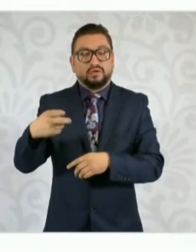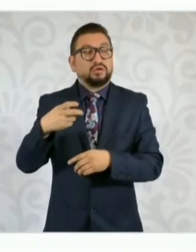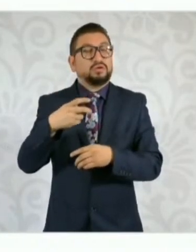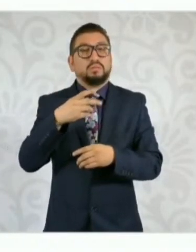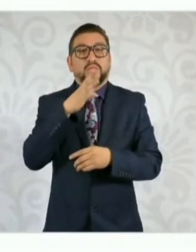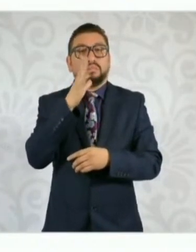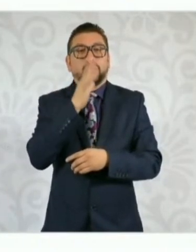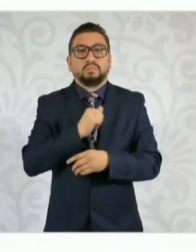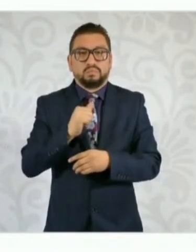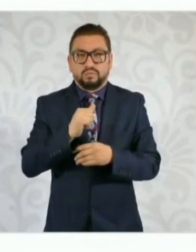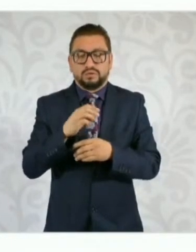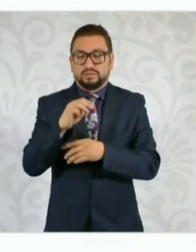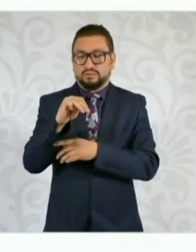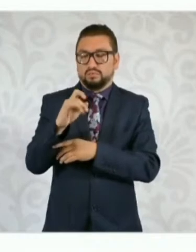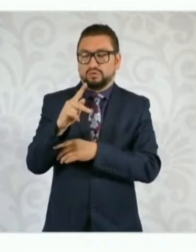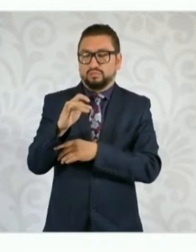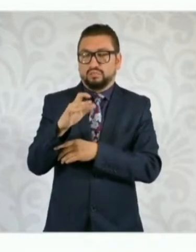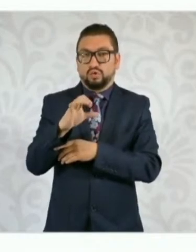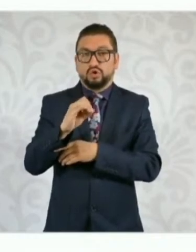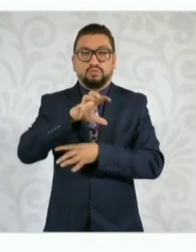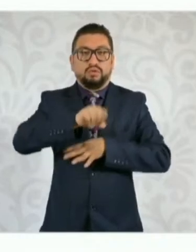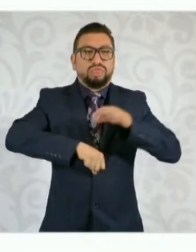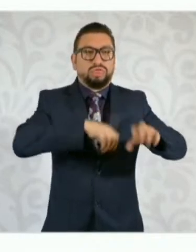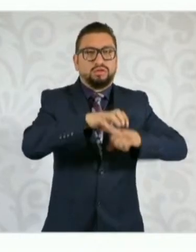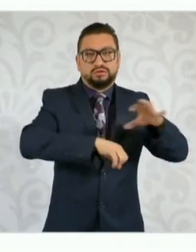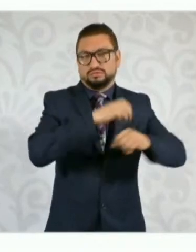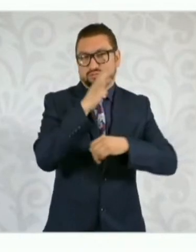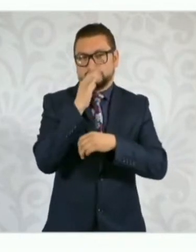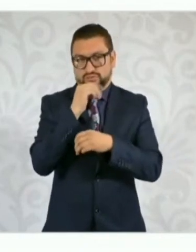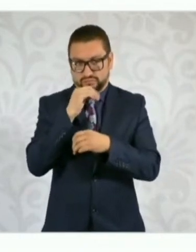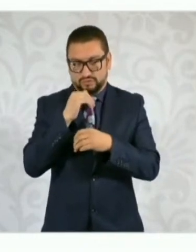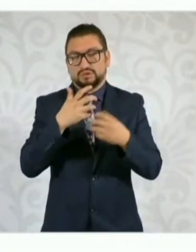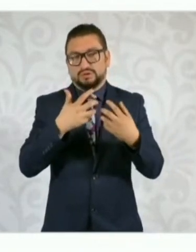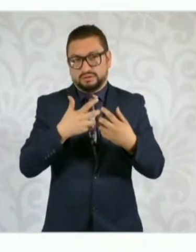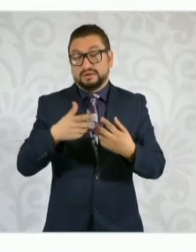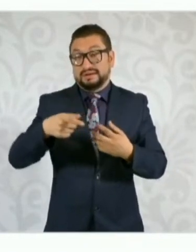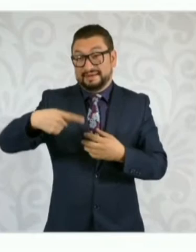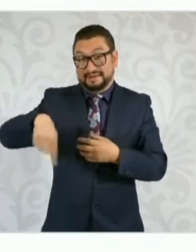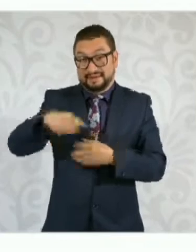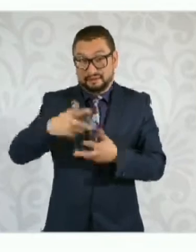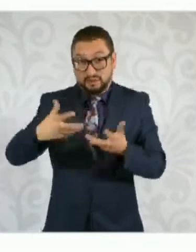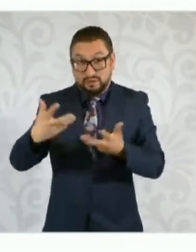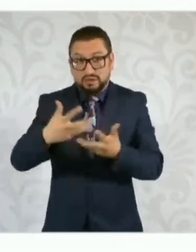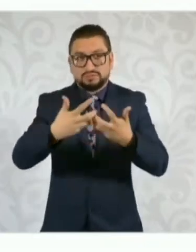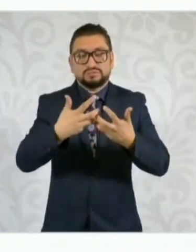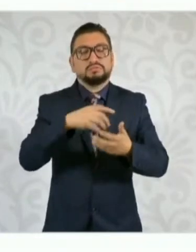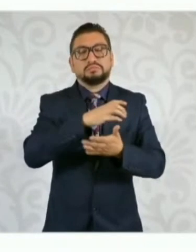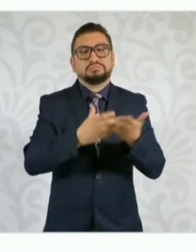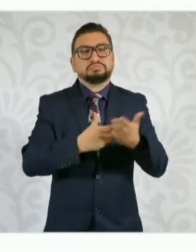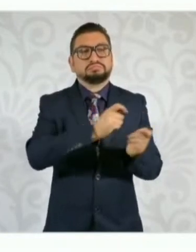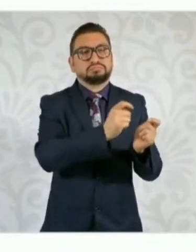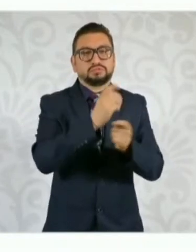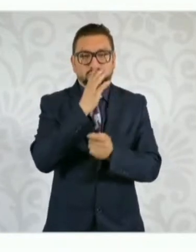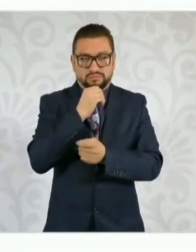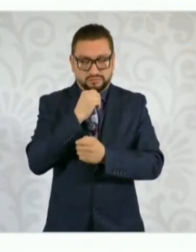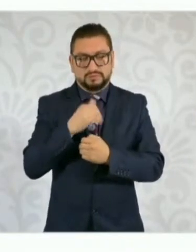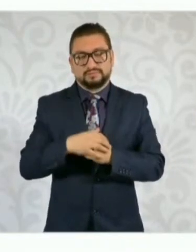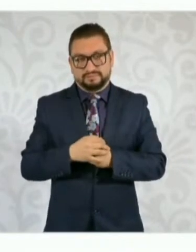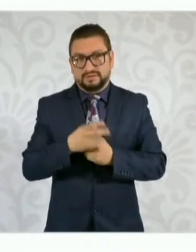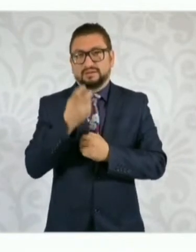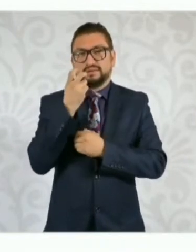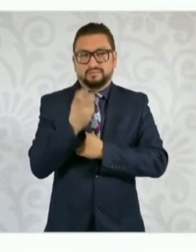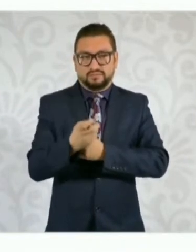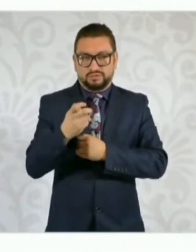consideradas como monopolio y las funciones que realicen no podrán ser sujetas a estas concesiones. Y por el otro lado, se